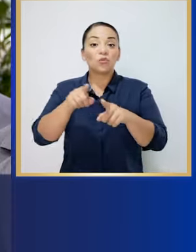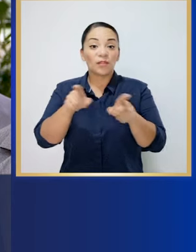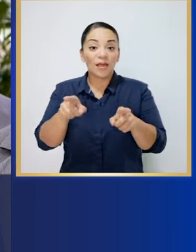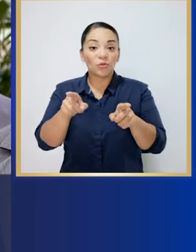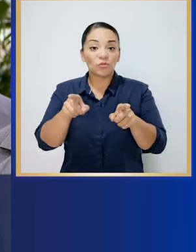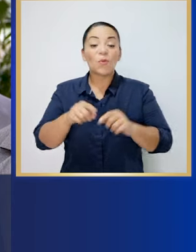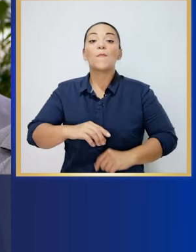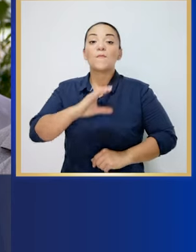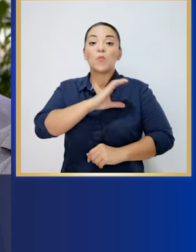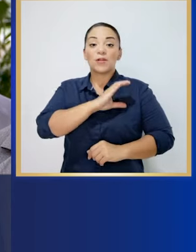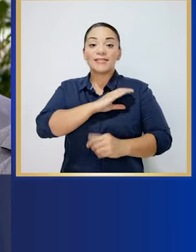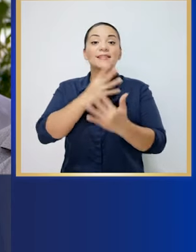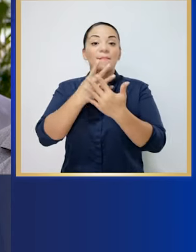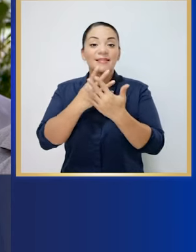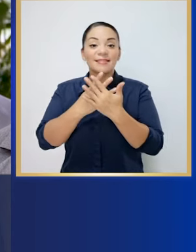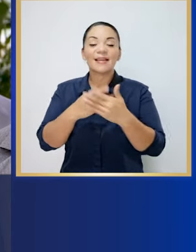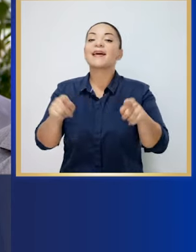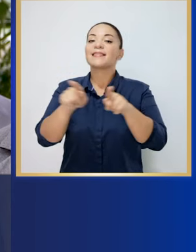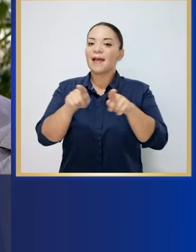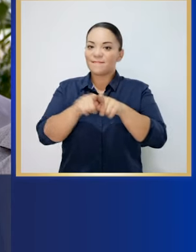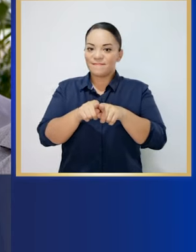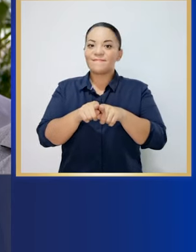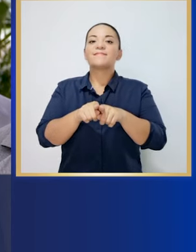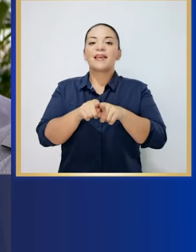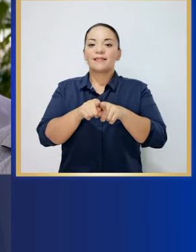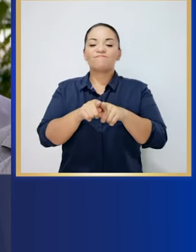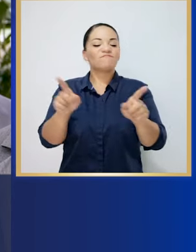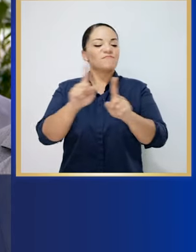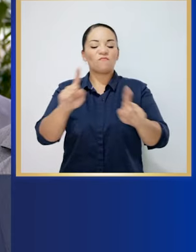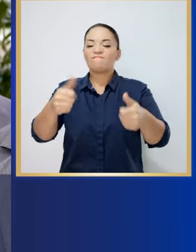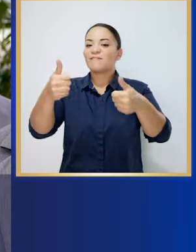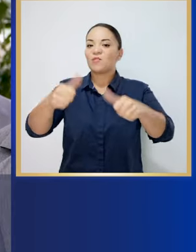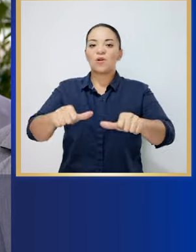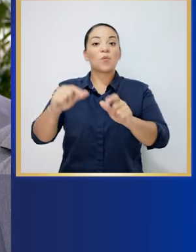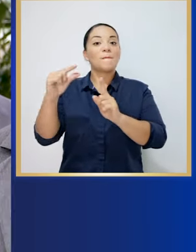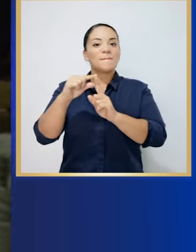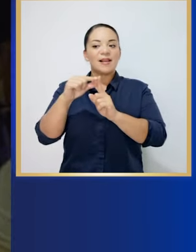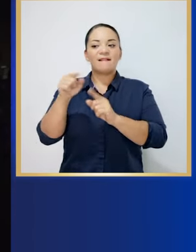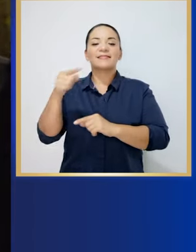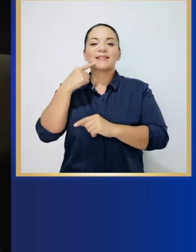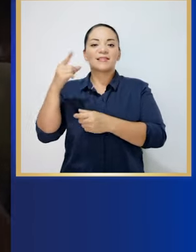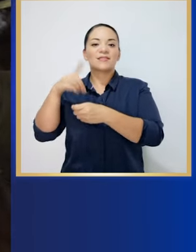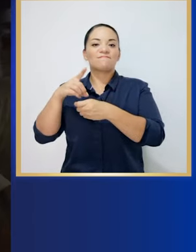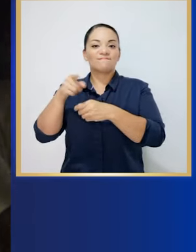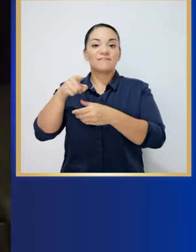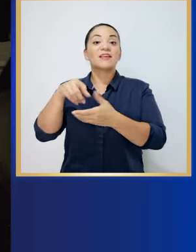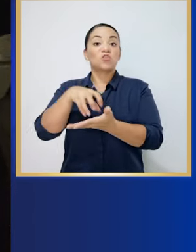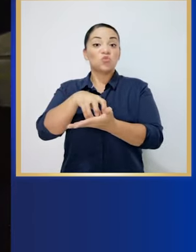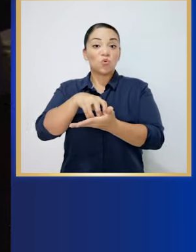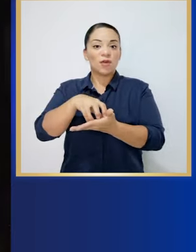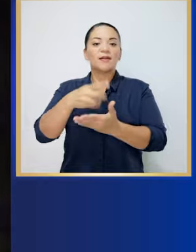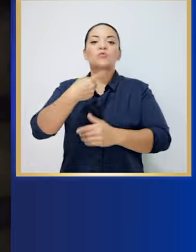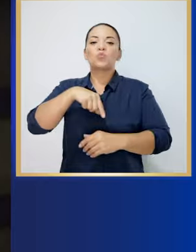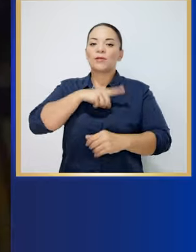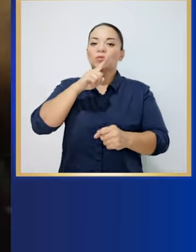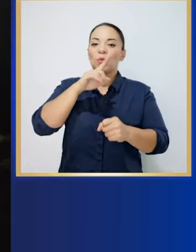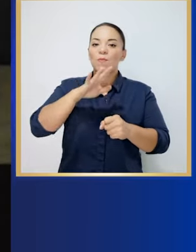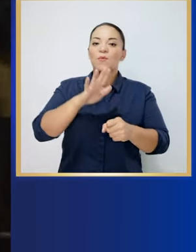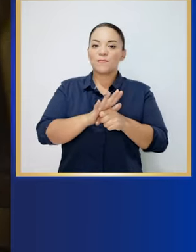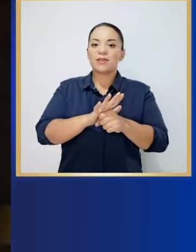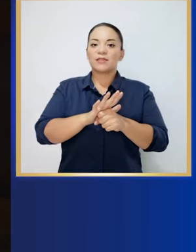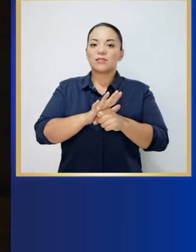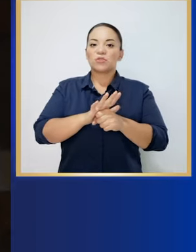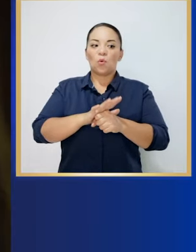Diputados, la Policía Penitenciaria también condena las palabras que ponen en duda nuestro compromiso de